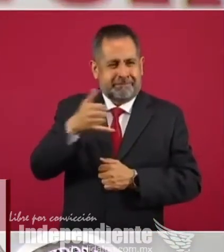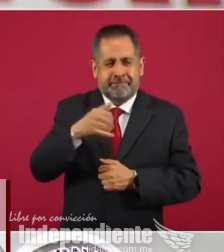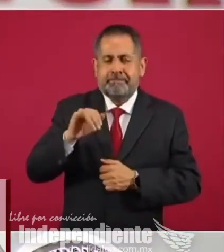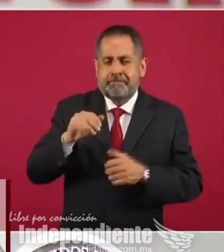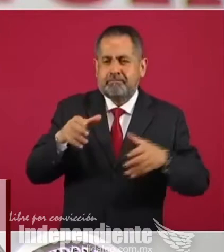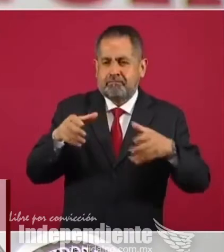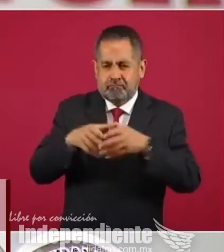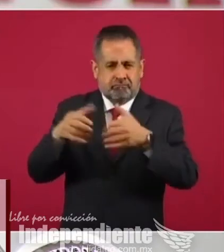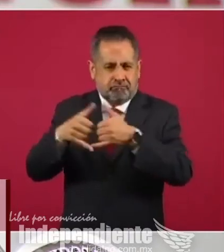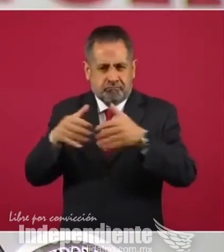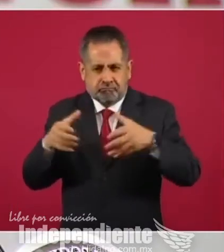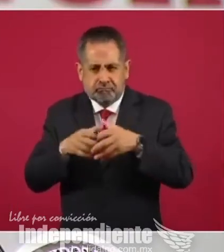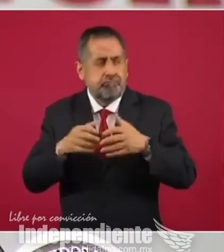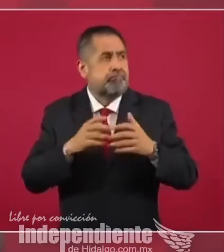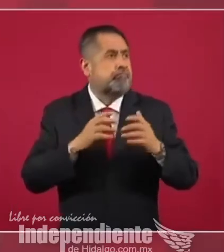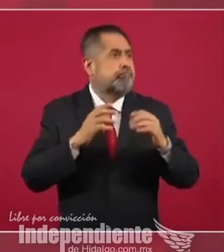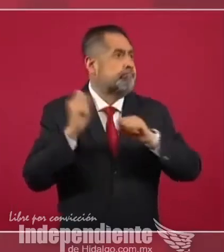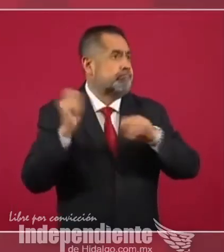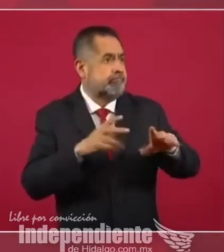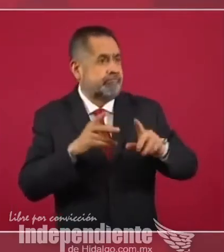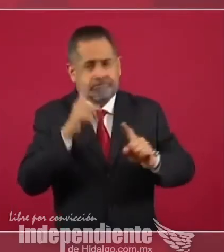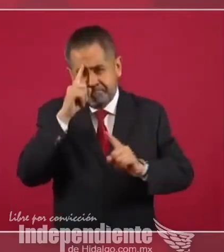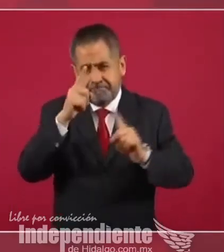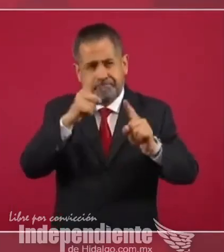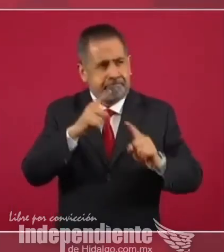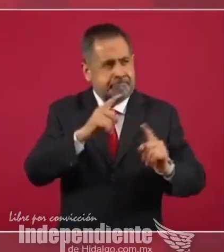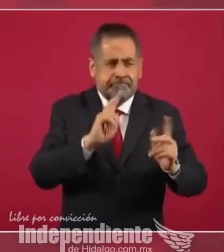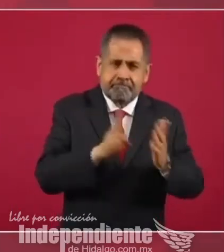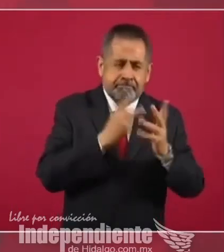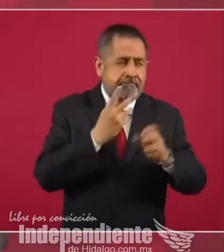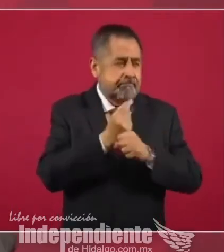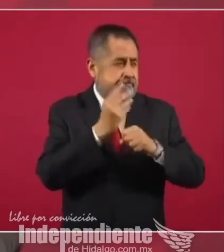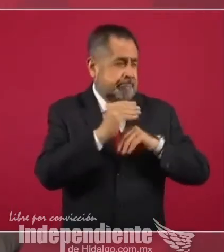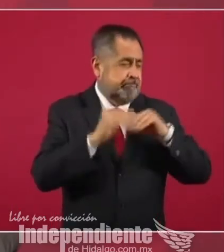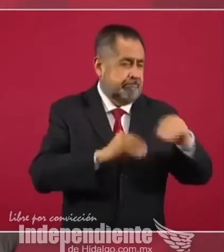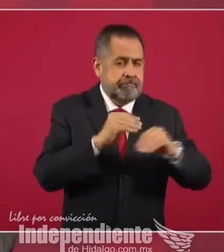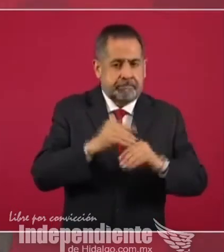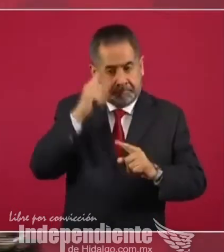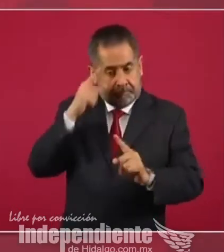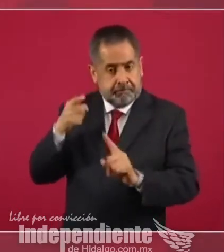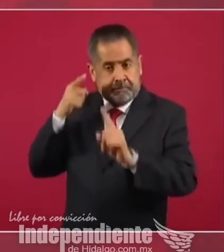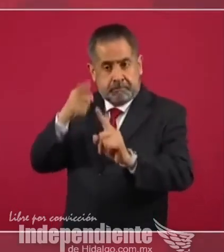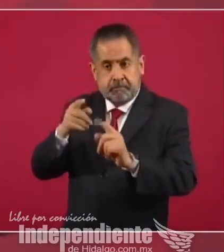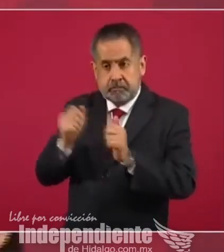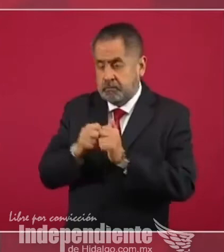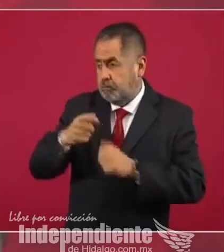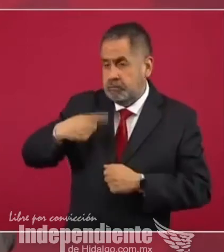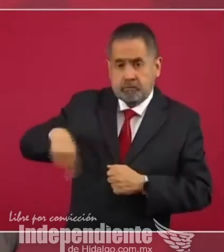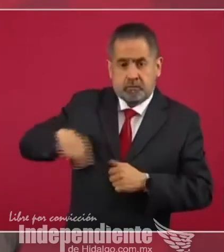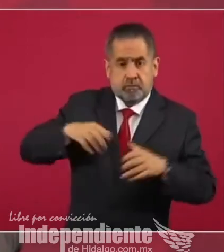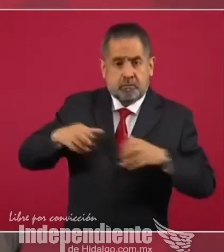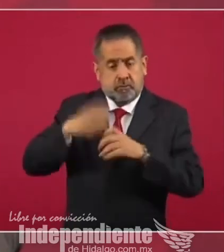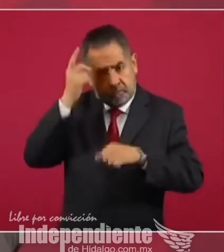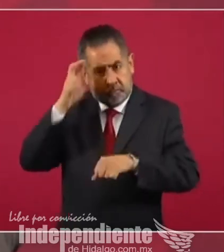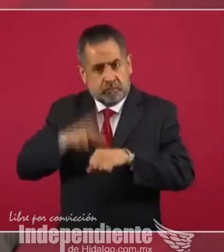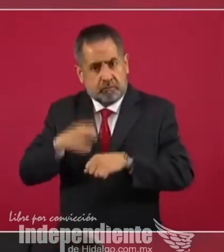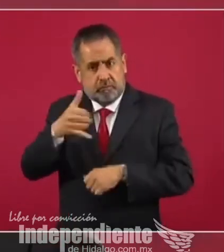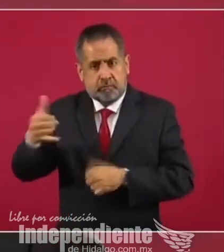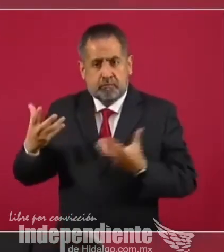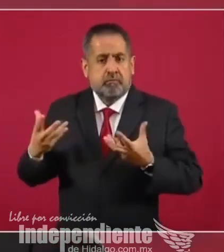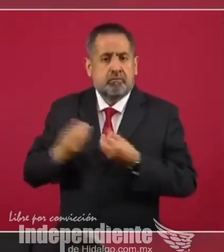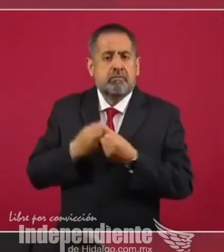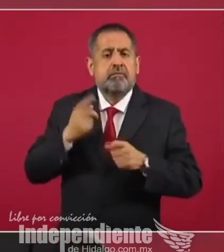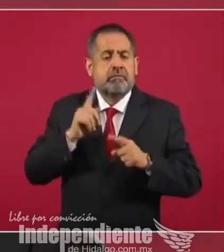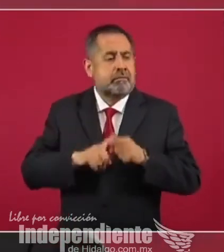recuperación de vivienda abandonada y la meta al término del sexenio que nos hemos puesto de forma conjunta con el director de Infonavit es la